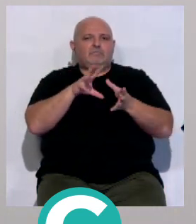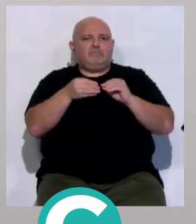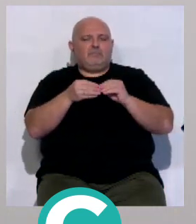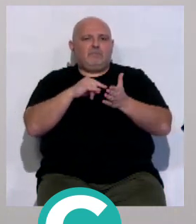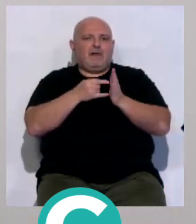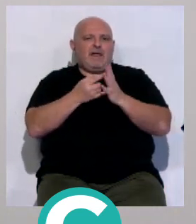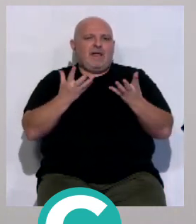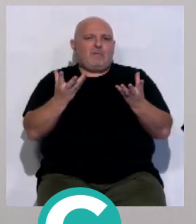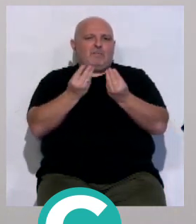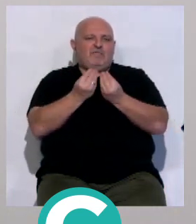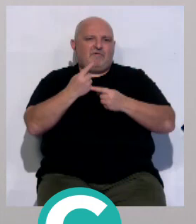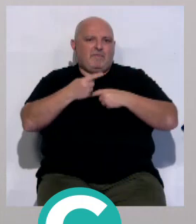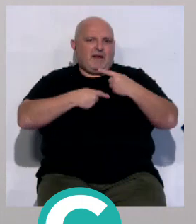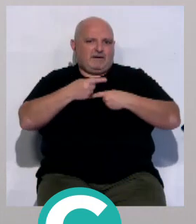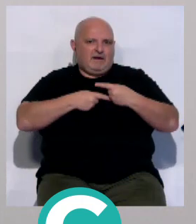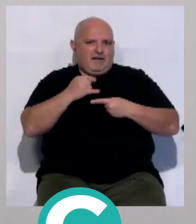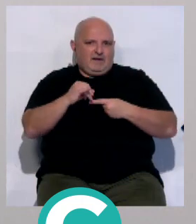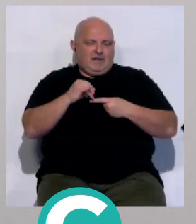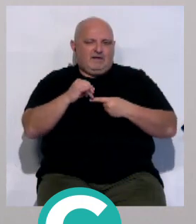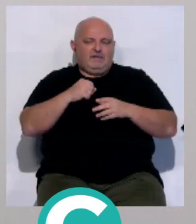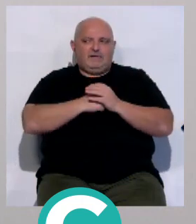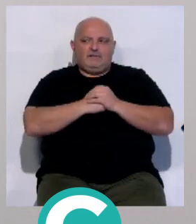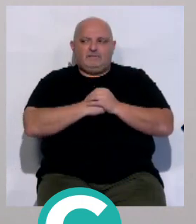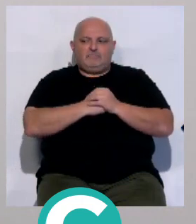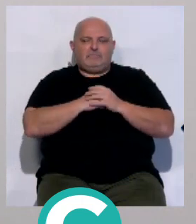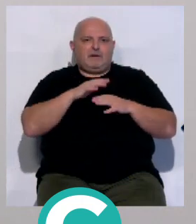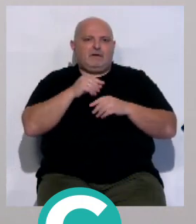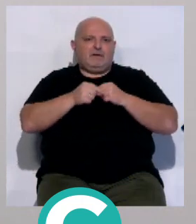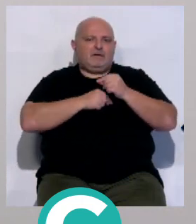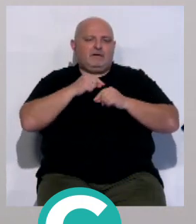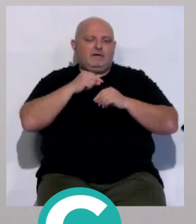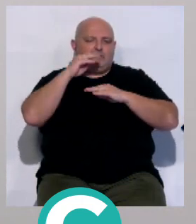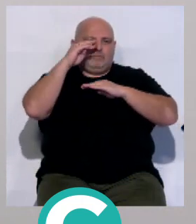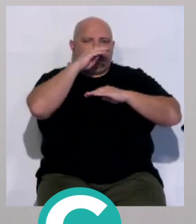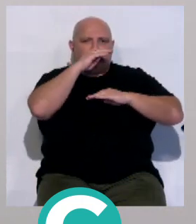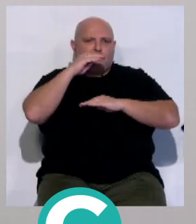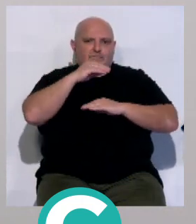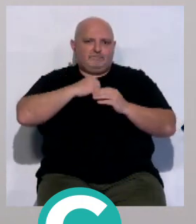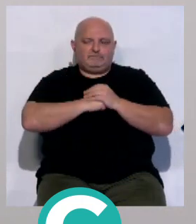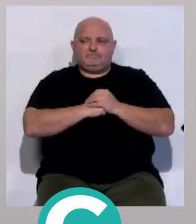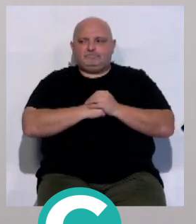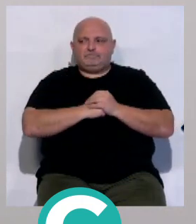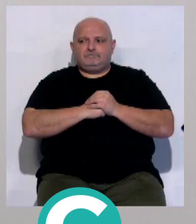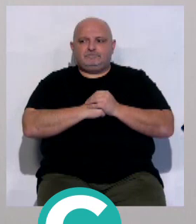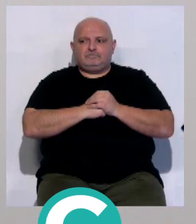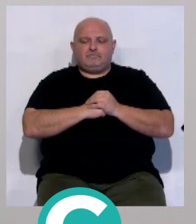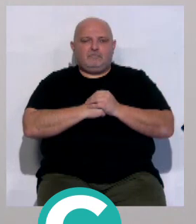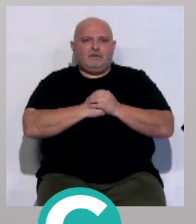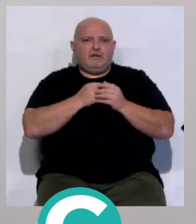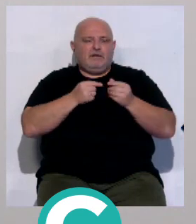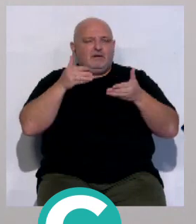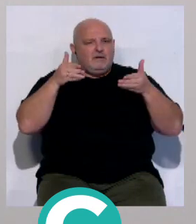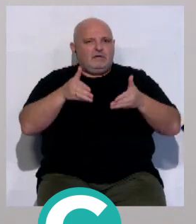un plan de acompañamiento familiar, ¿vale? Para que el delirio sea mejor, para que se vayan centrando,